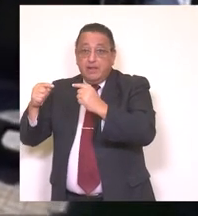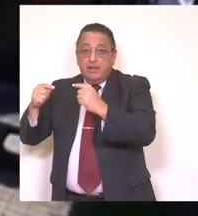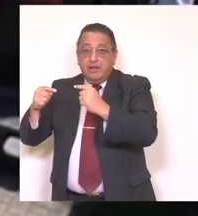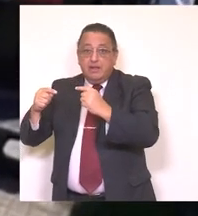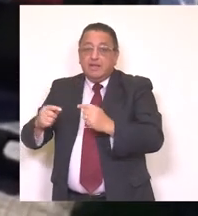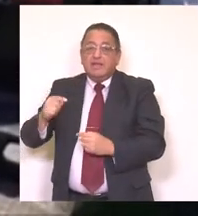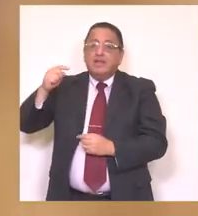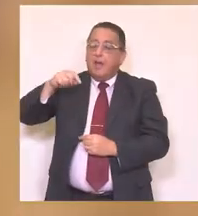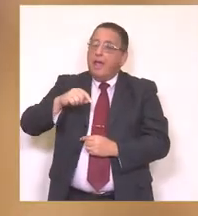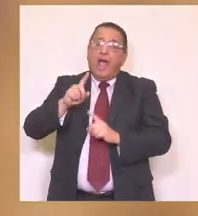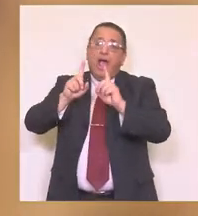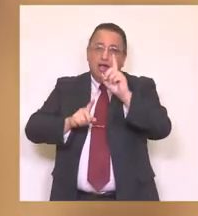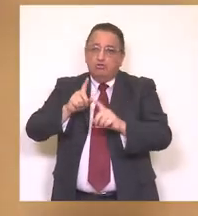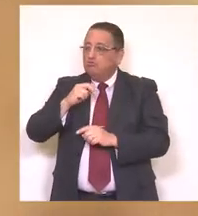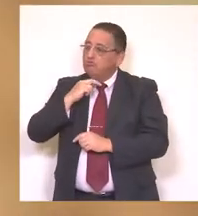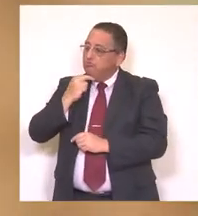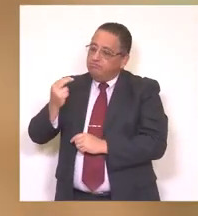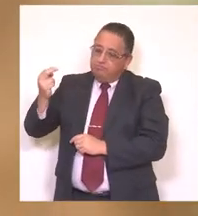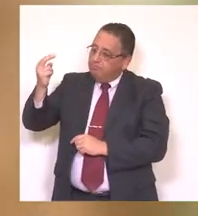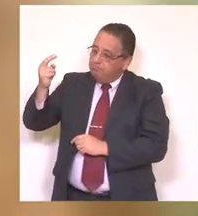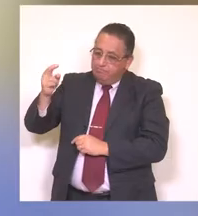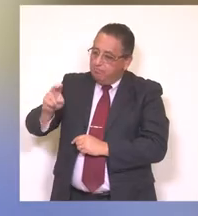que se ha llevado a muchos de los nuestros.